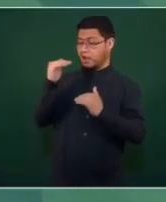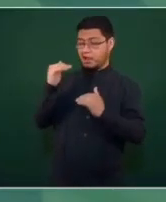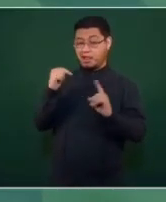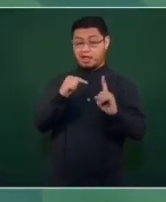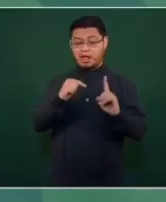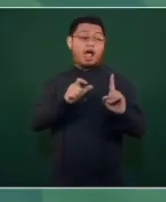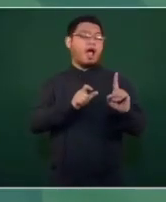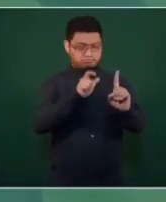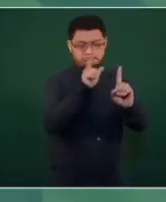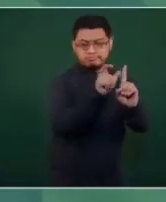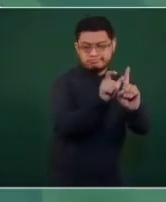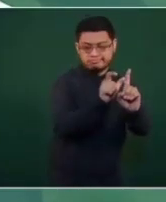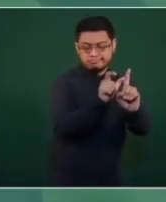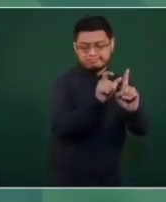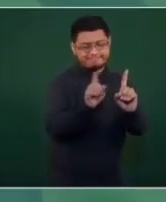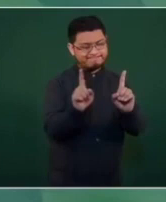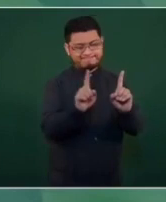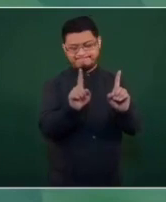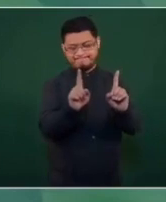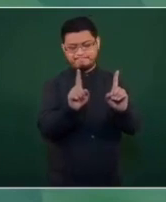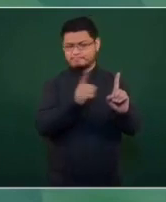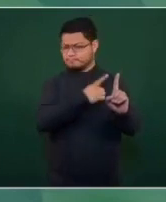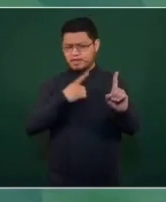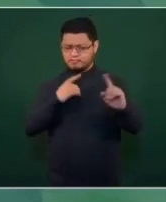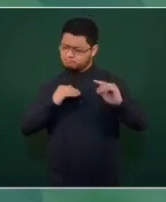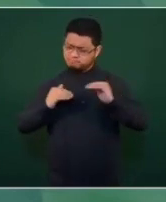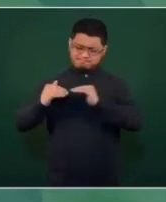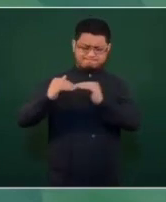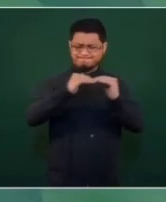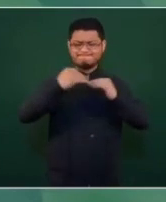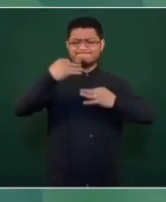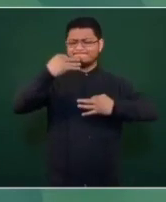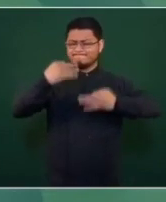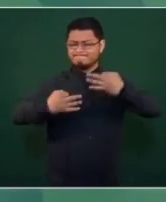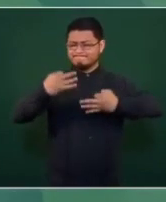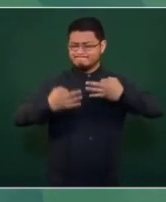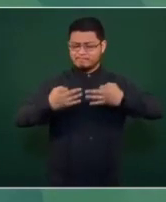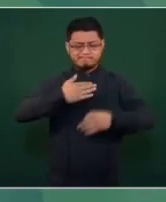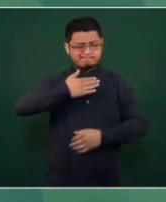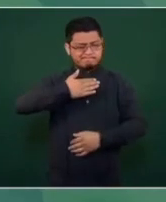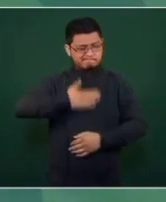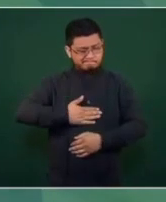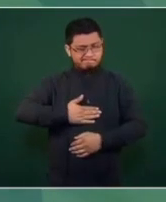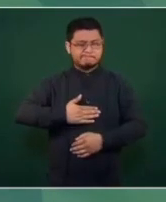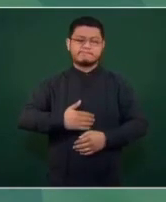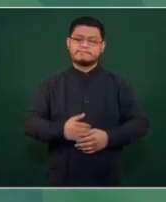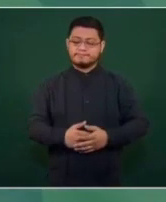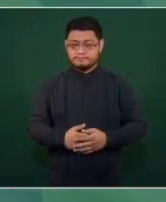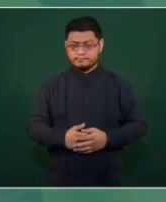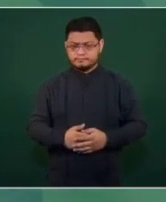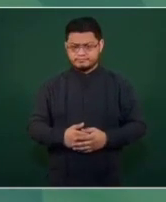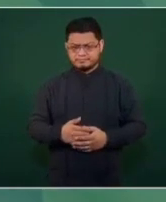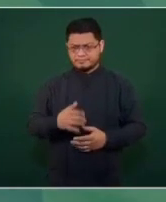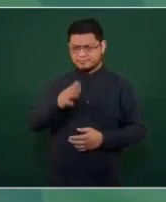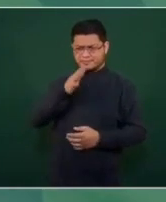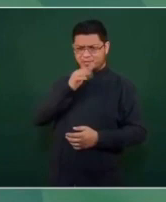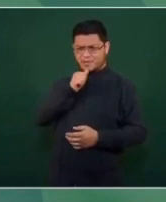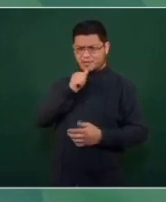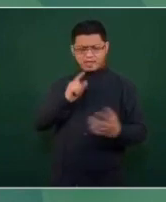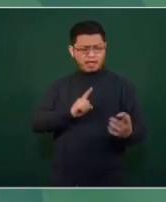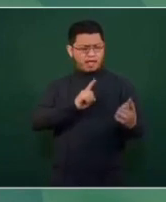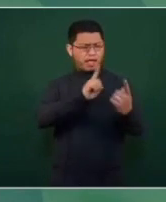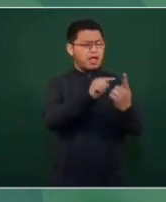La justicia tiene que ser para todos, incluso no puede haber trato igual entre